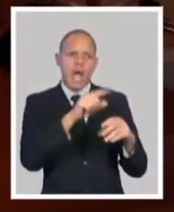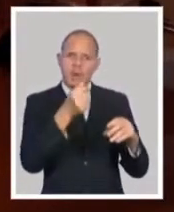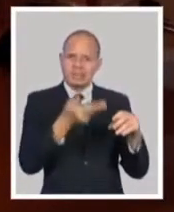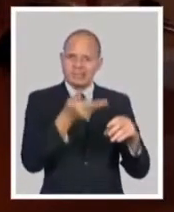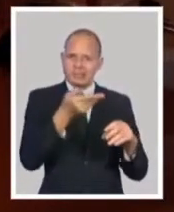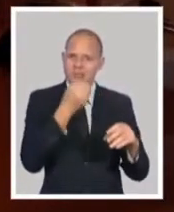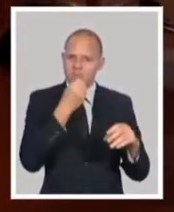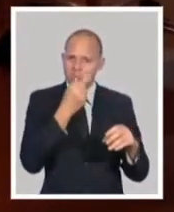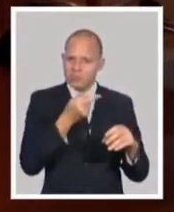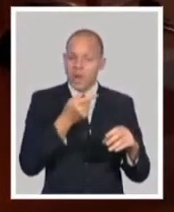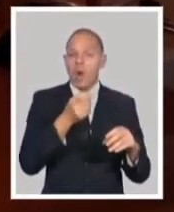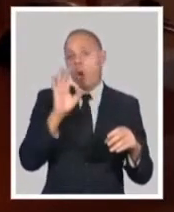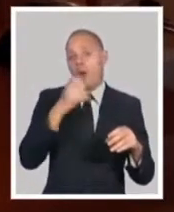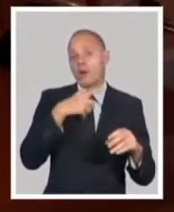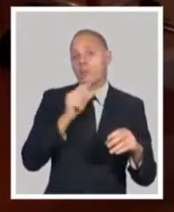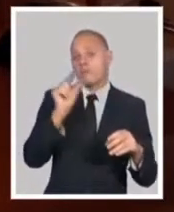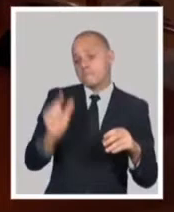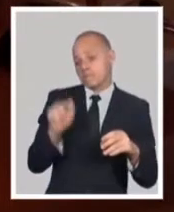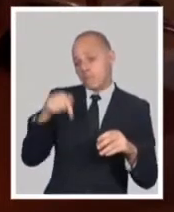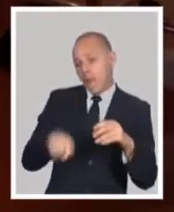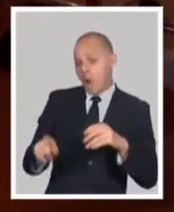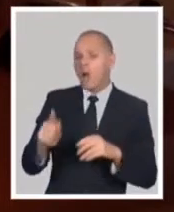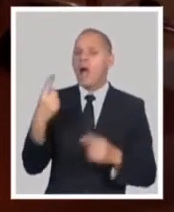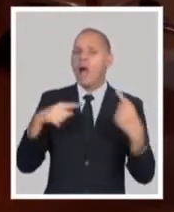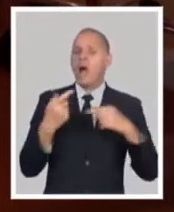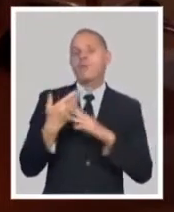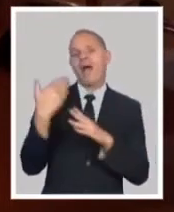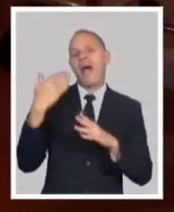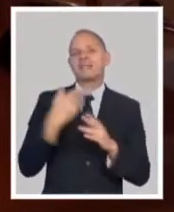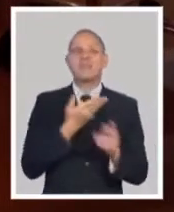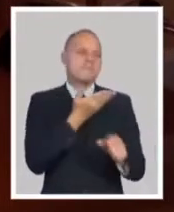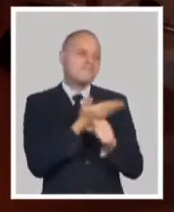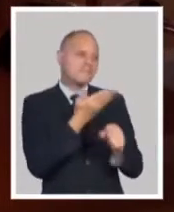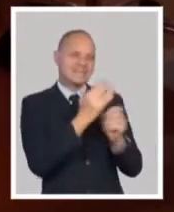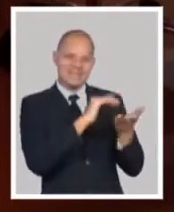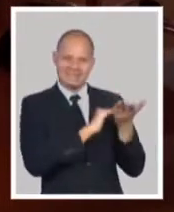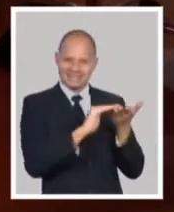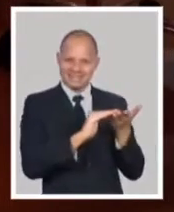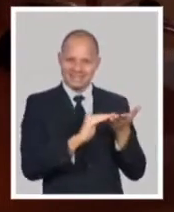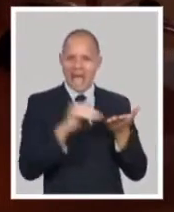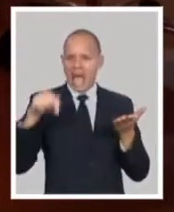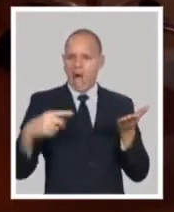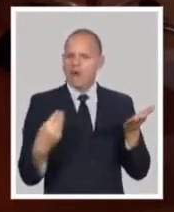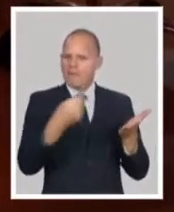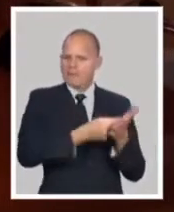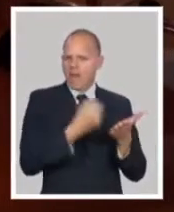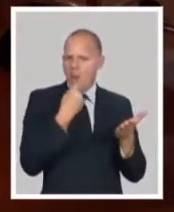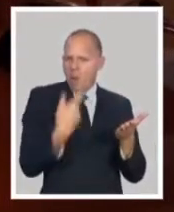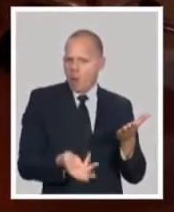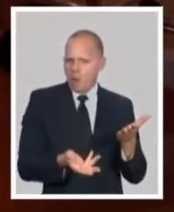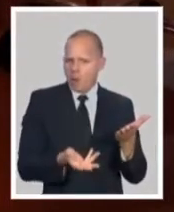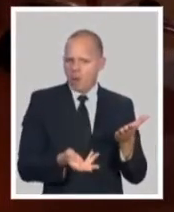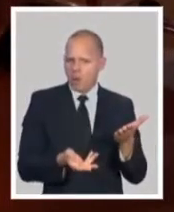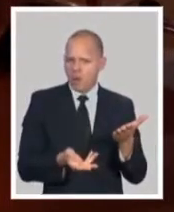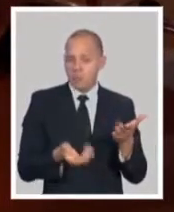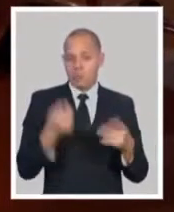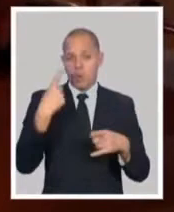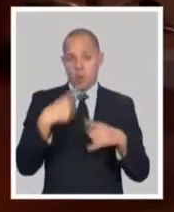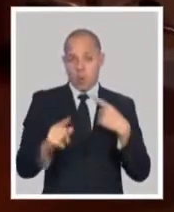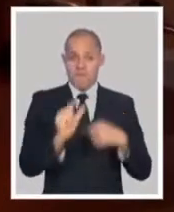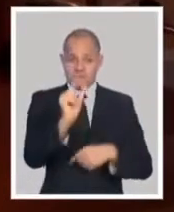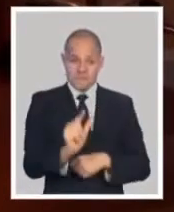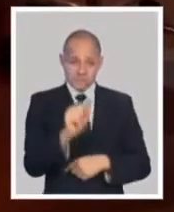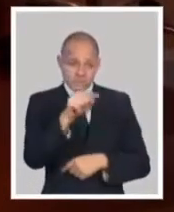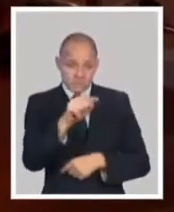créditos por pagar, y hay alguien que pregunta, por ejemplo, qué va a pasar con CADECA si ya no existe el cambio de CUC